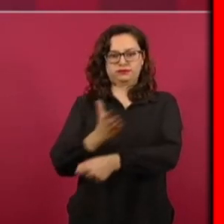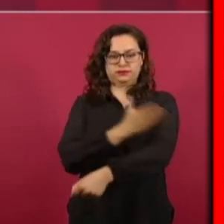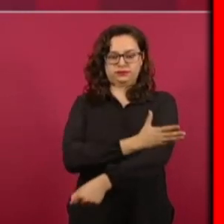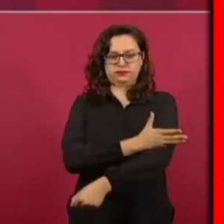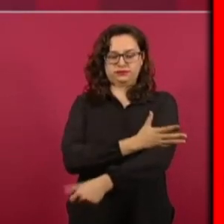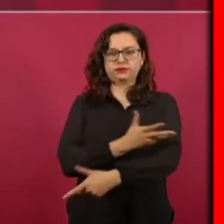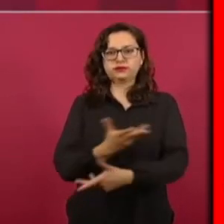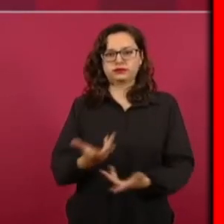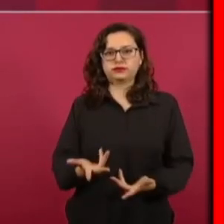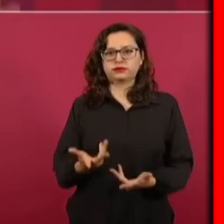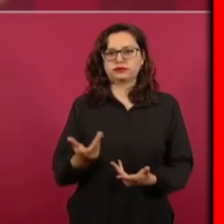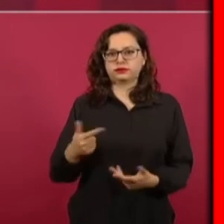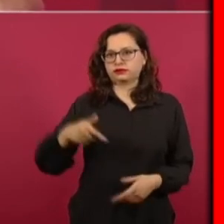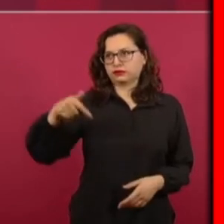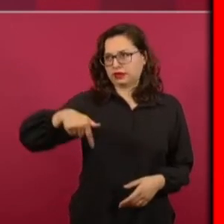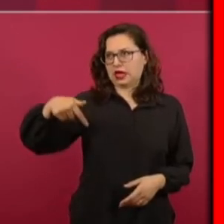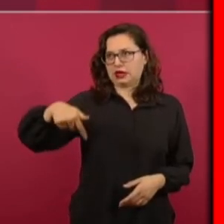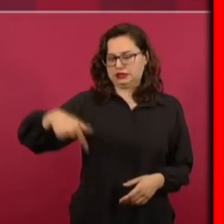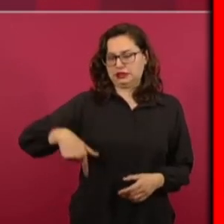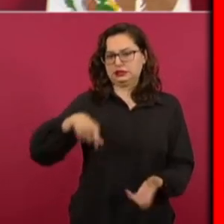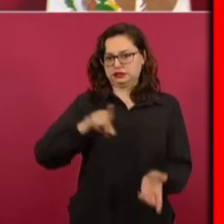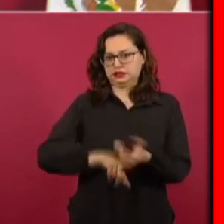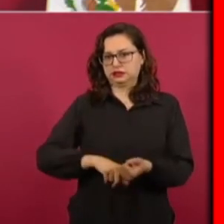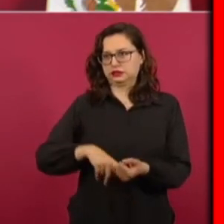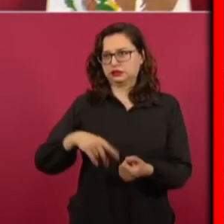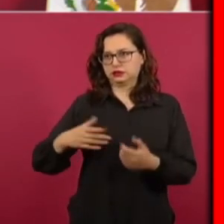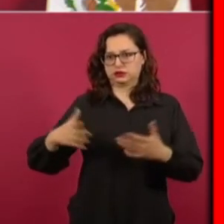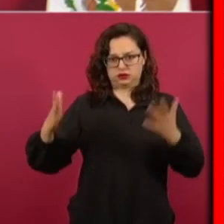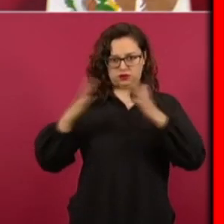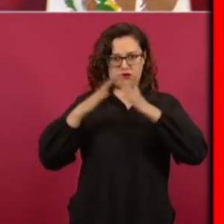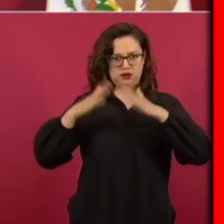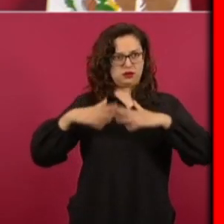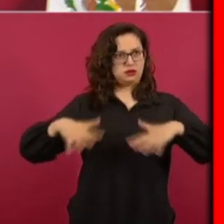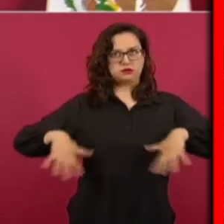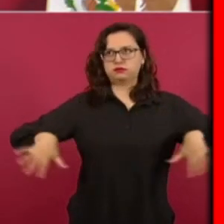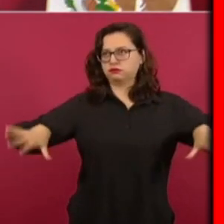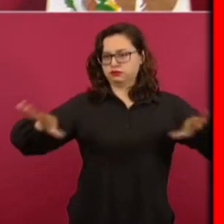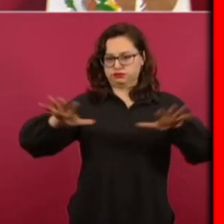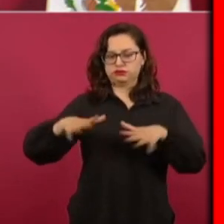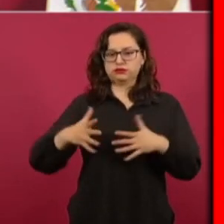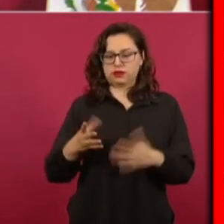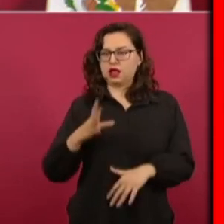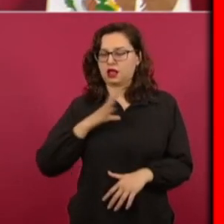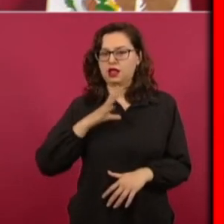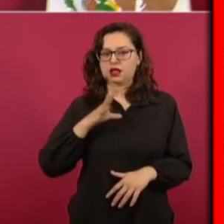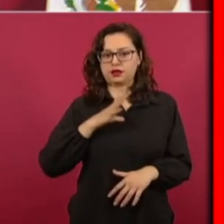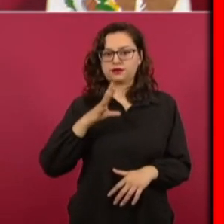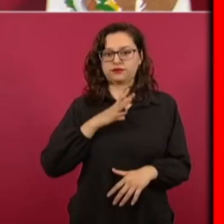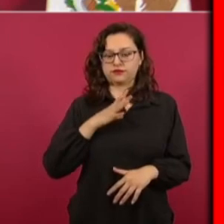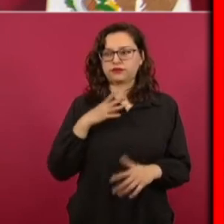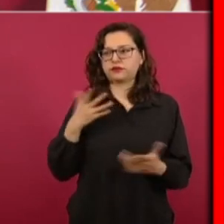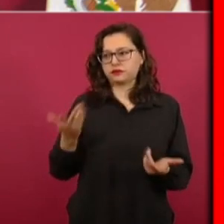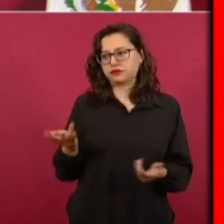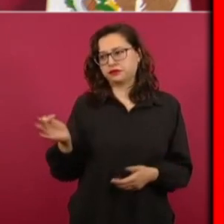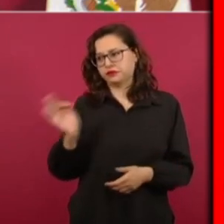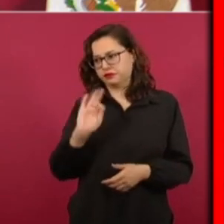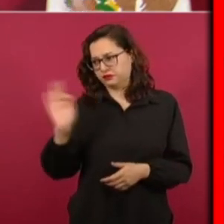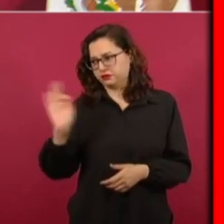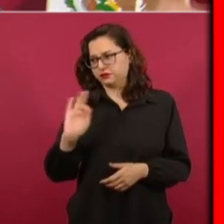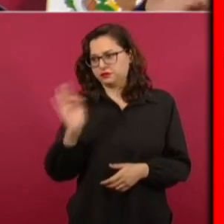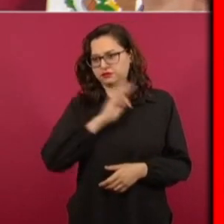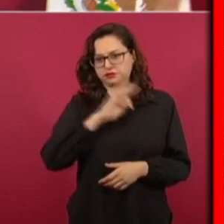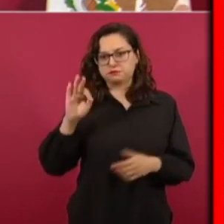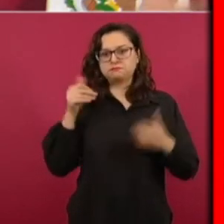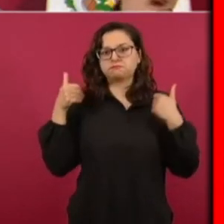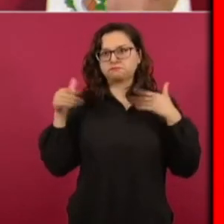que está dedicada al apóstol de la democracia ahí puede ser nada más que